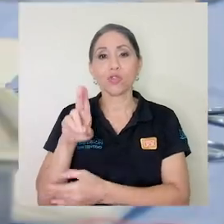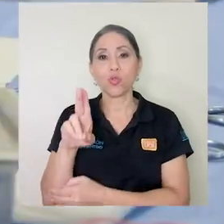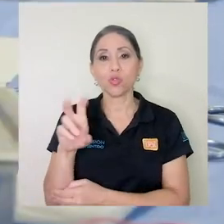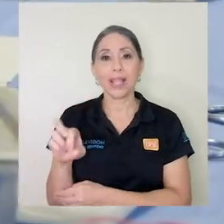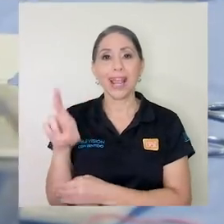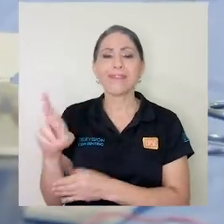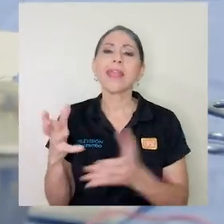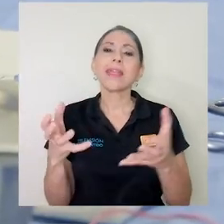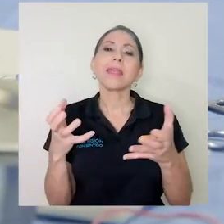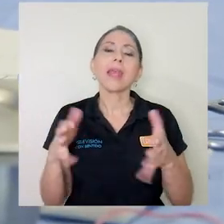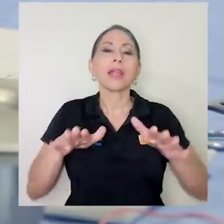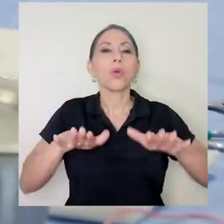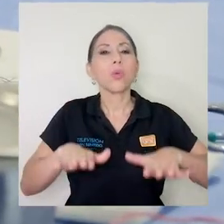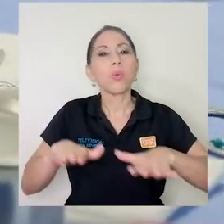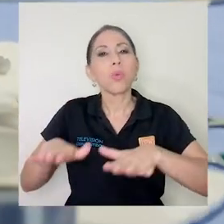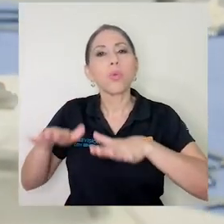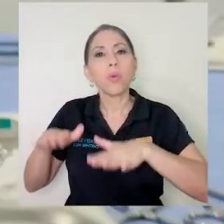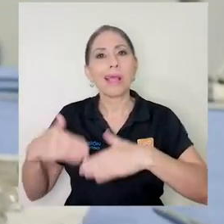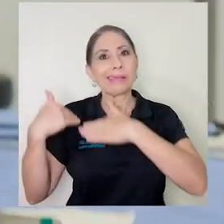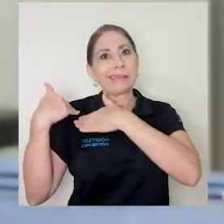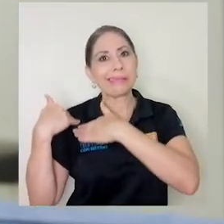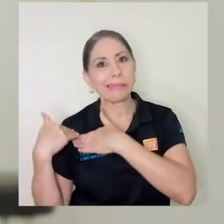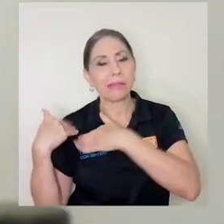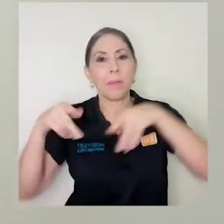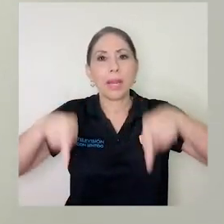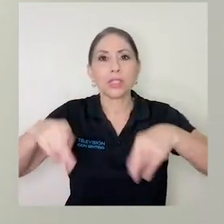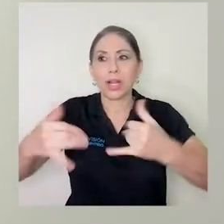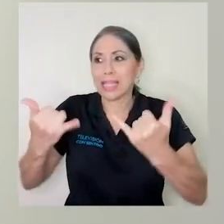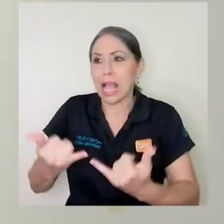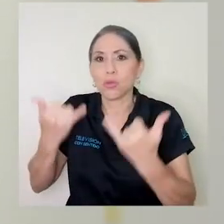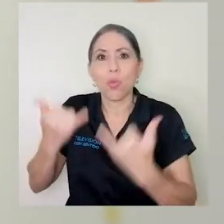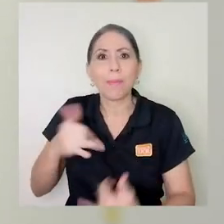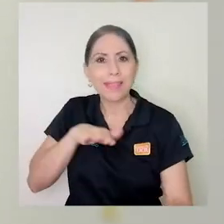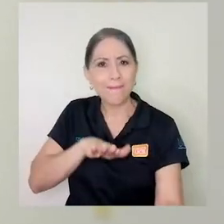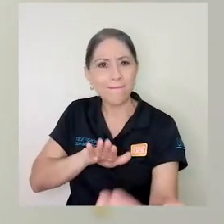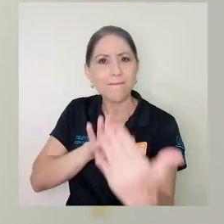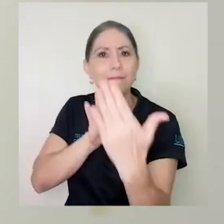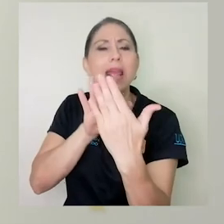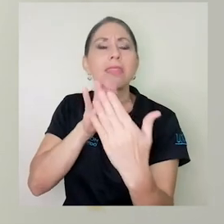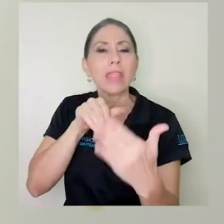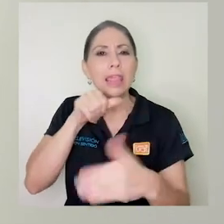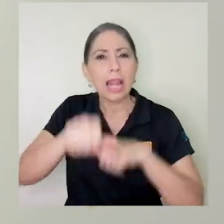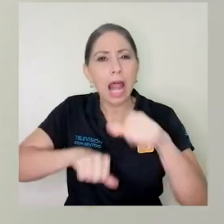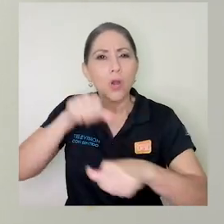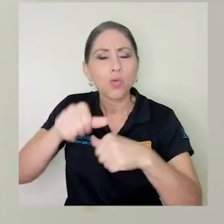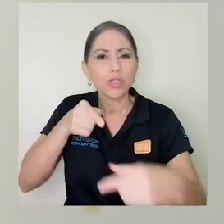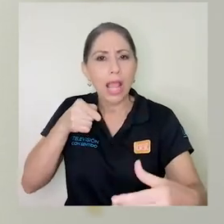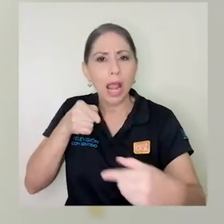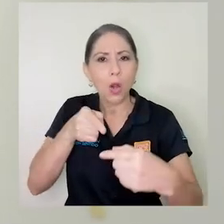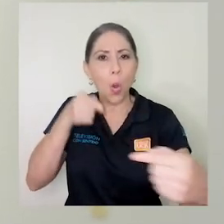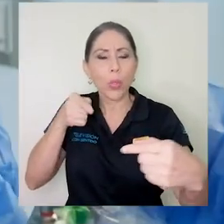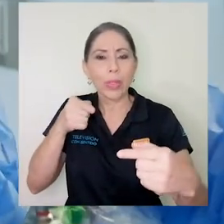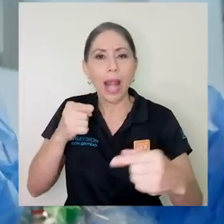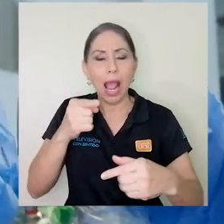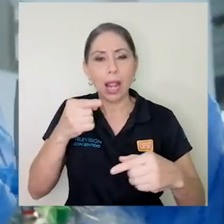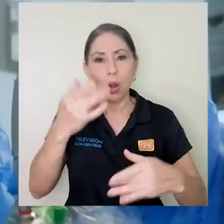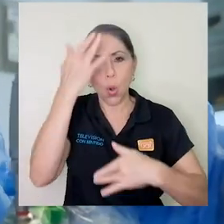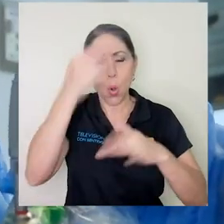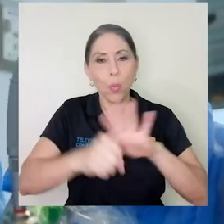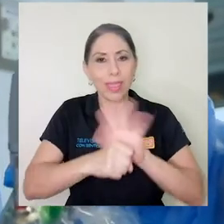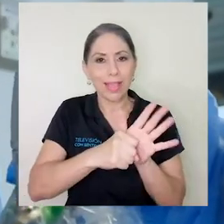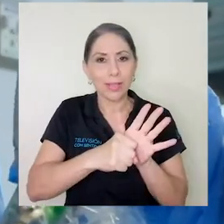quieren alivianar la carga del personal que actualmente está al frente de la lucha contra la COVID-19. No